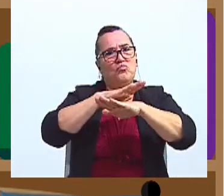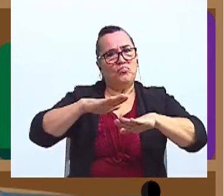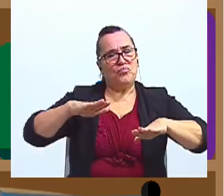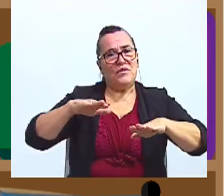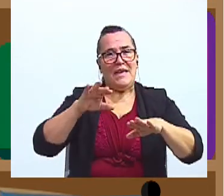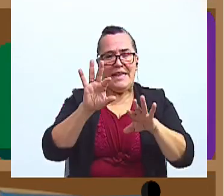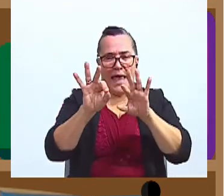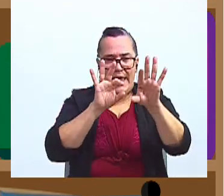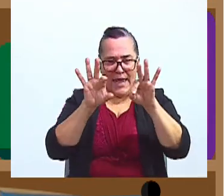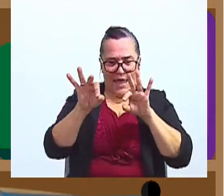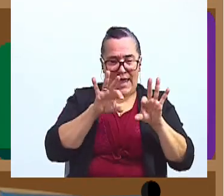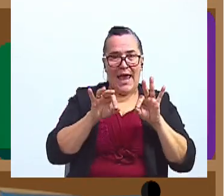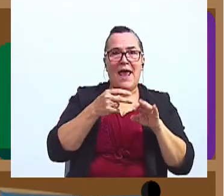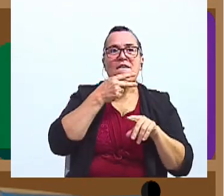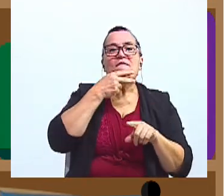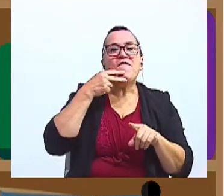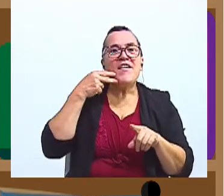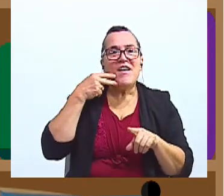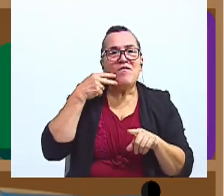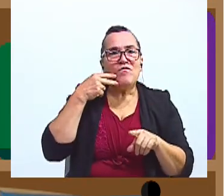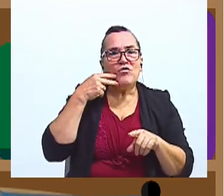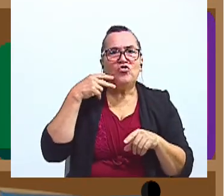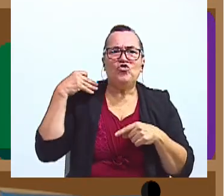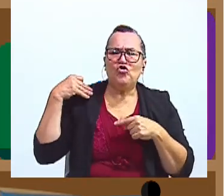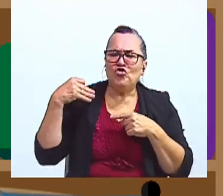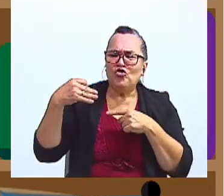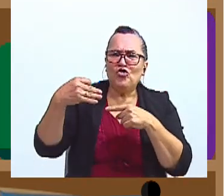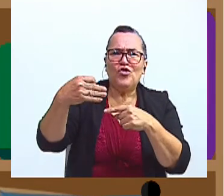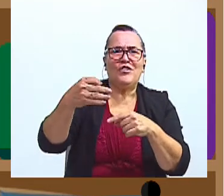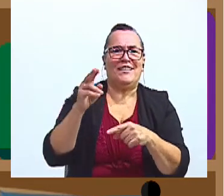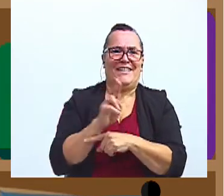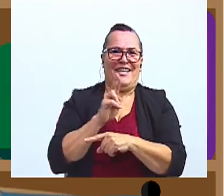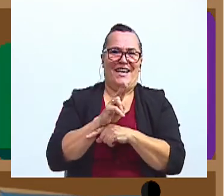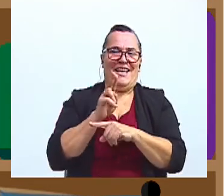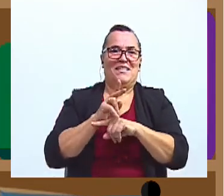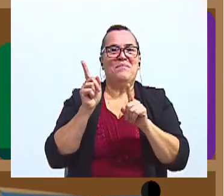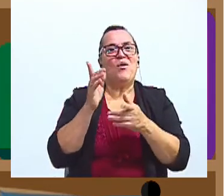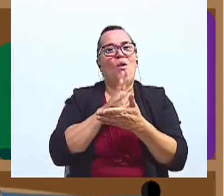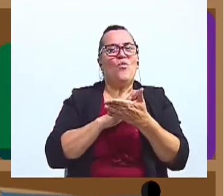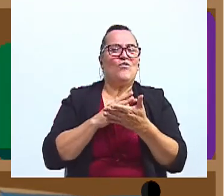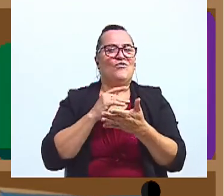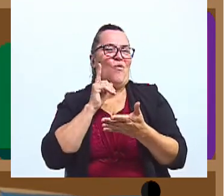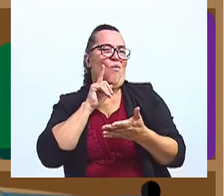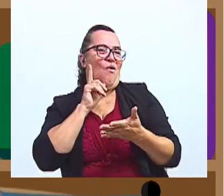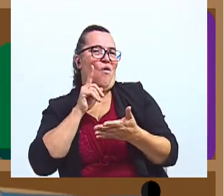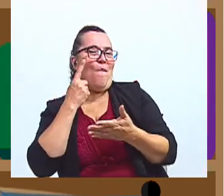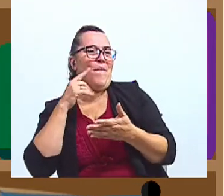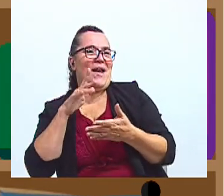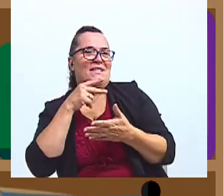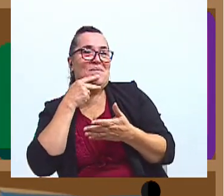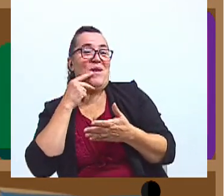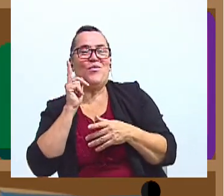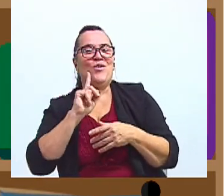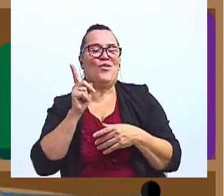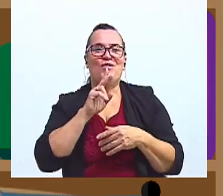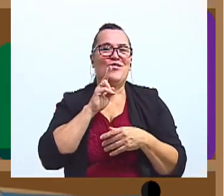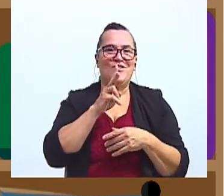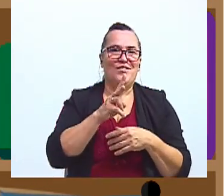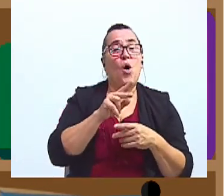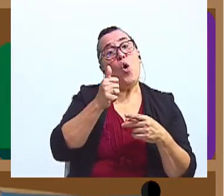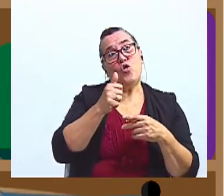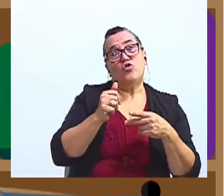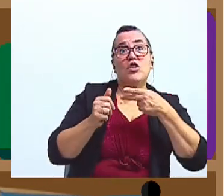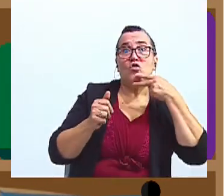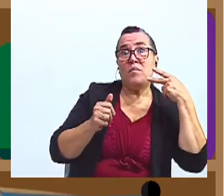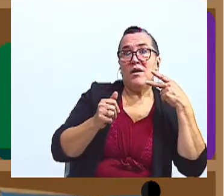saquen de ahí los verbos. Los verbos están en nuestra vida todos los días. Lo que pasa es que algunos nos engañan, algunos parecen verbos y no lo son y otros que son